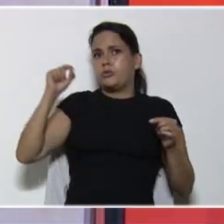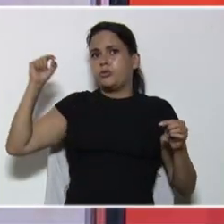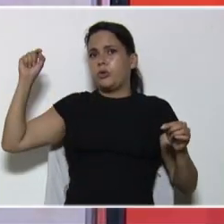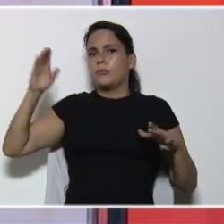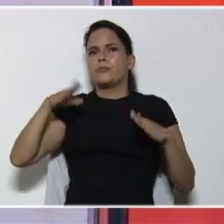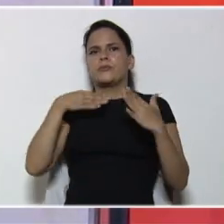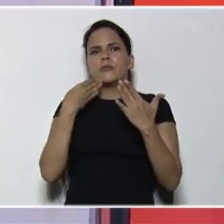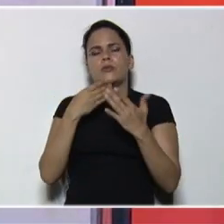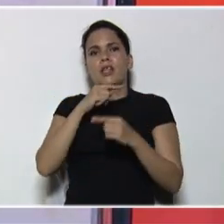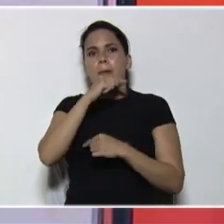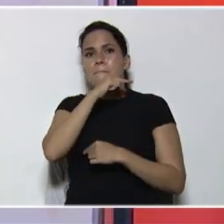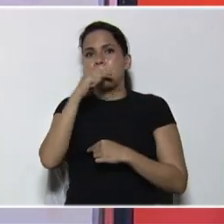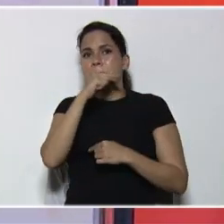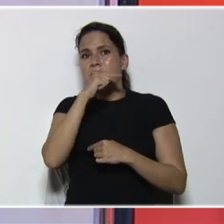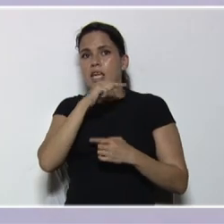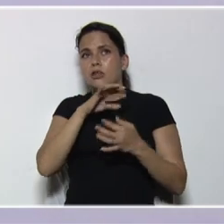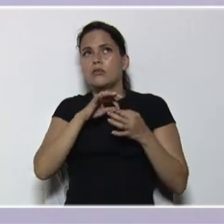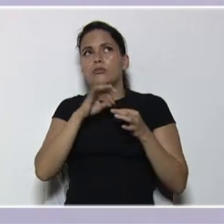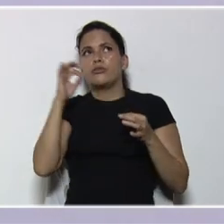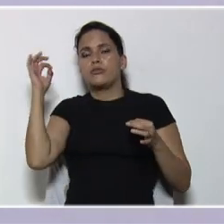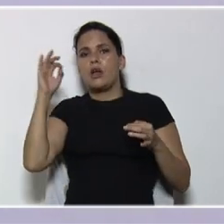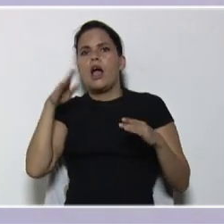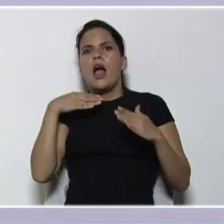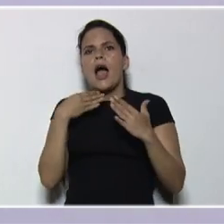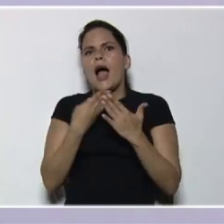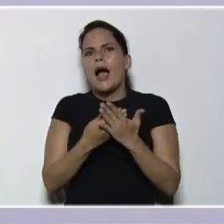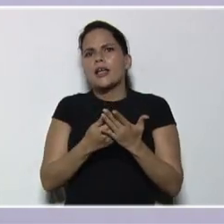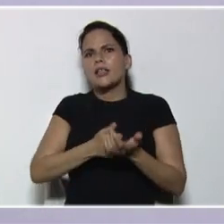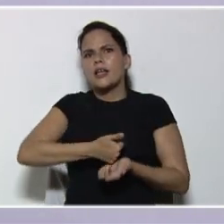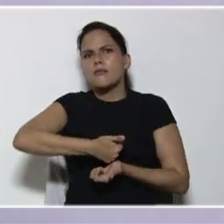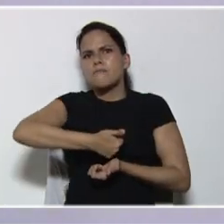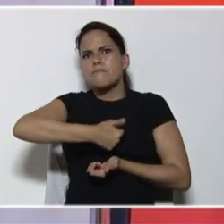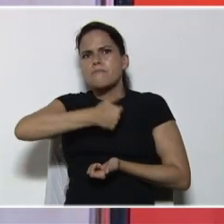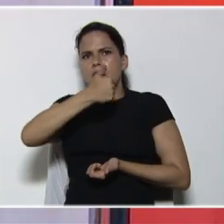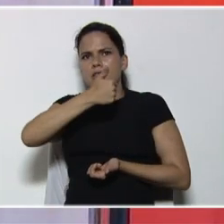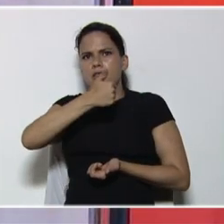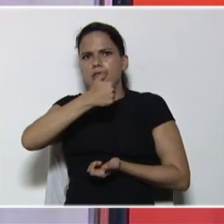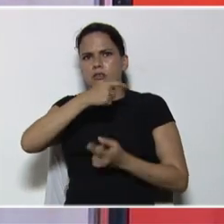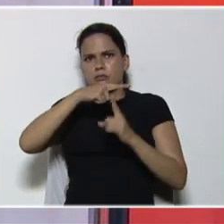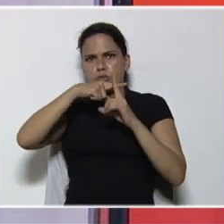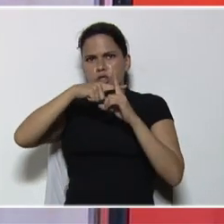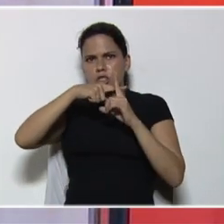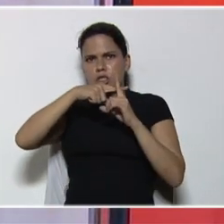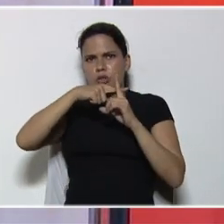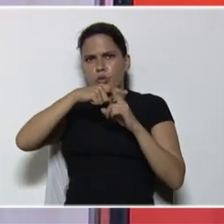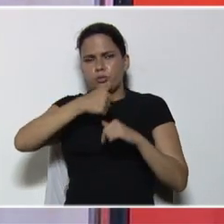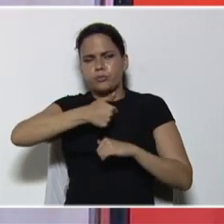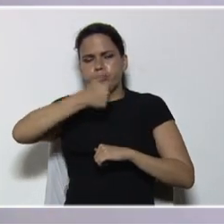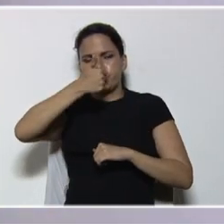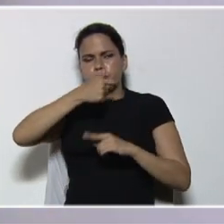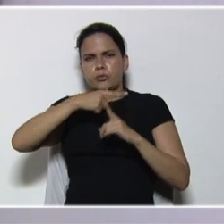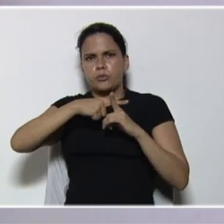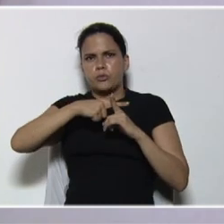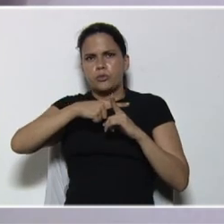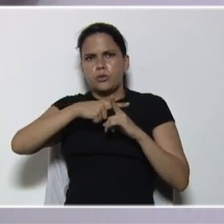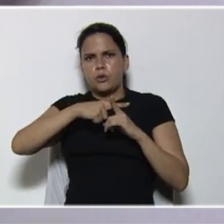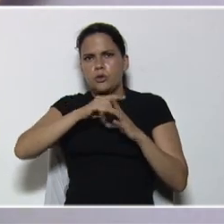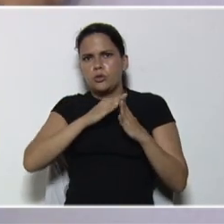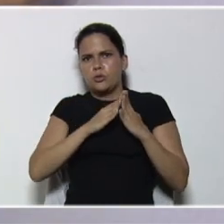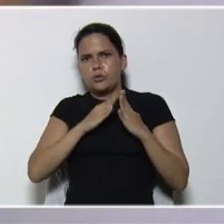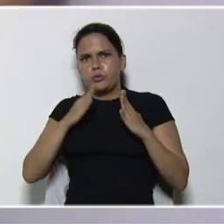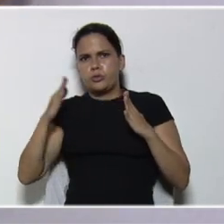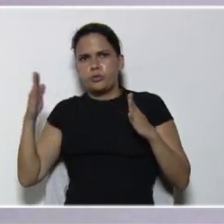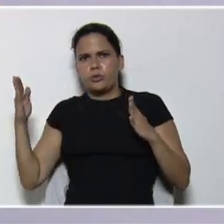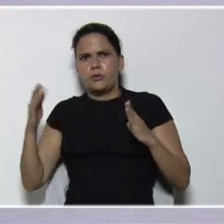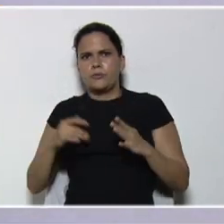infinito. ¿Qué las caracteriza? Que son cantidades enteras, negativas, está incluido el 0, y